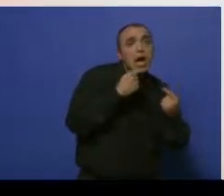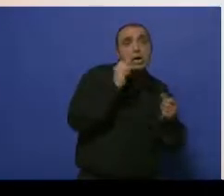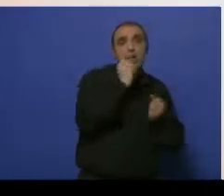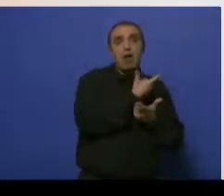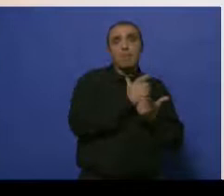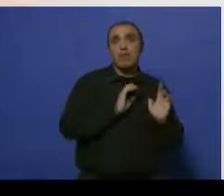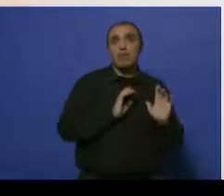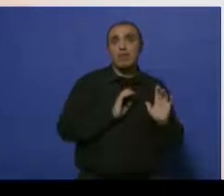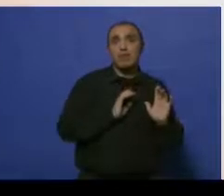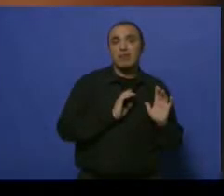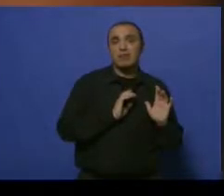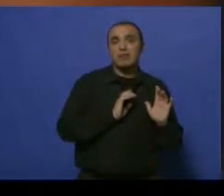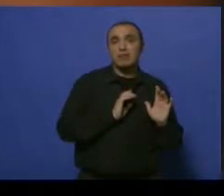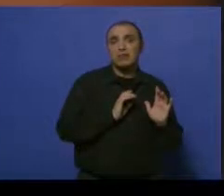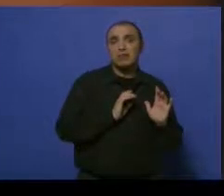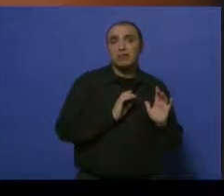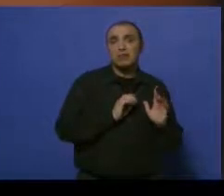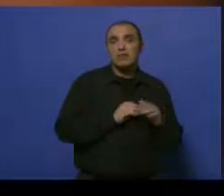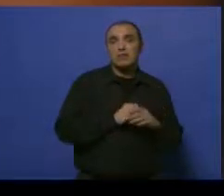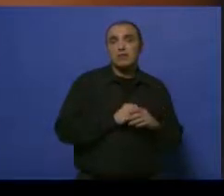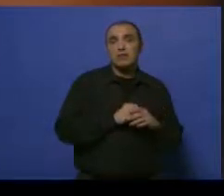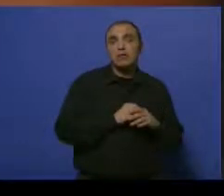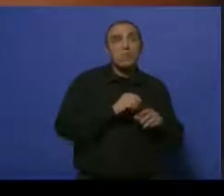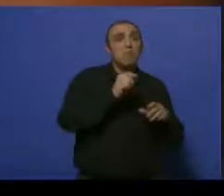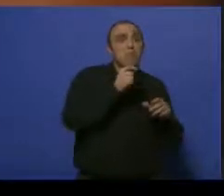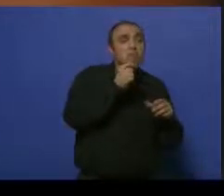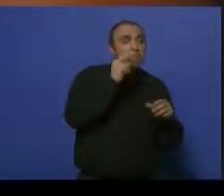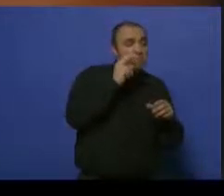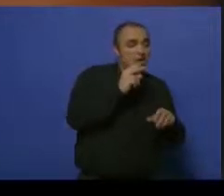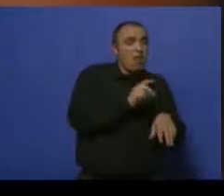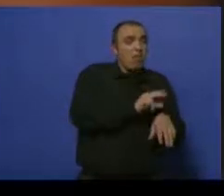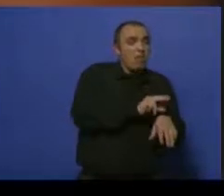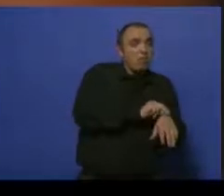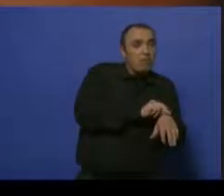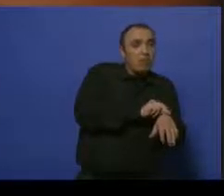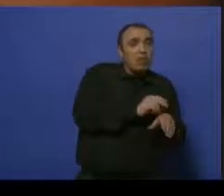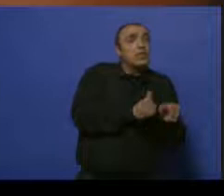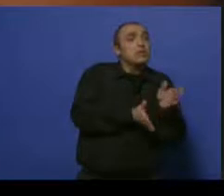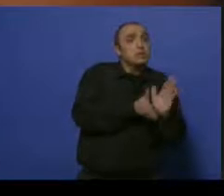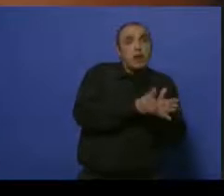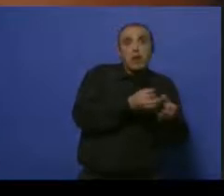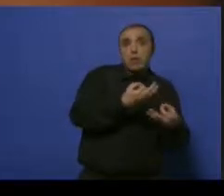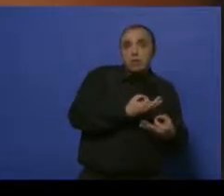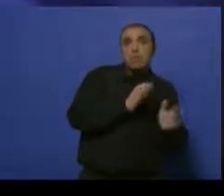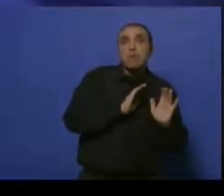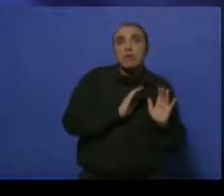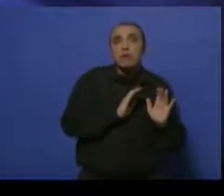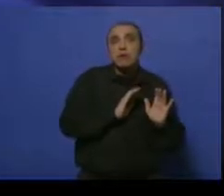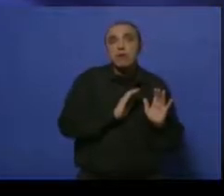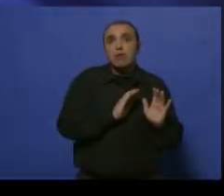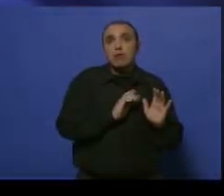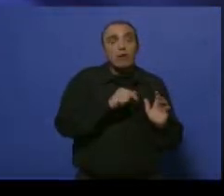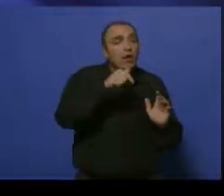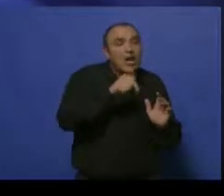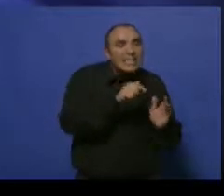temprana la enfermedad y tratarla adecuadamente. Ahora, ¿cuándo podemos consultar o debemos consultar puntualmente ahora, en este